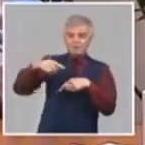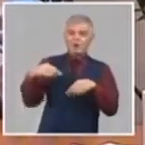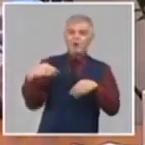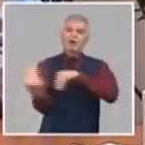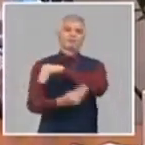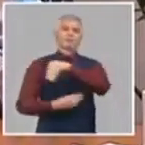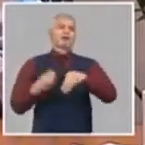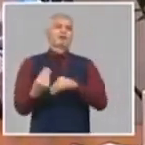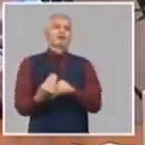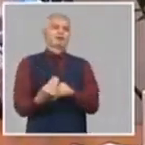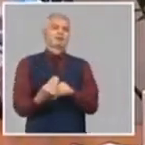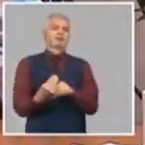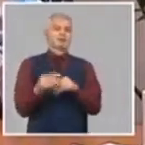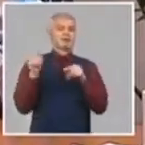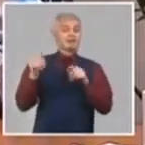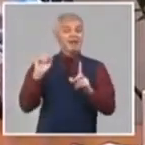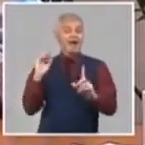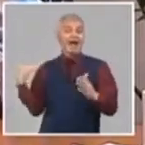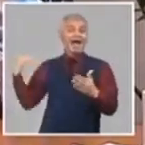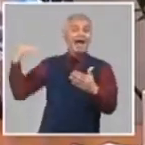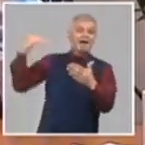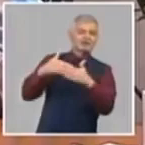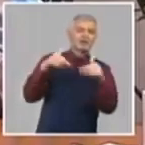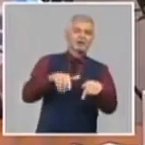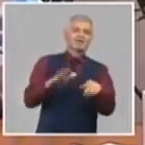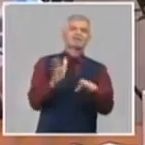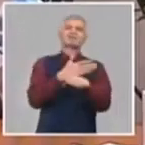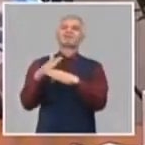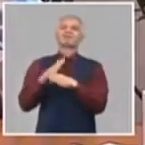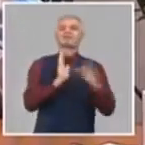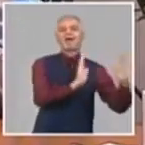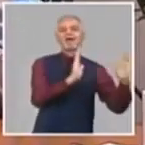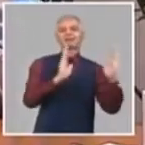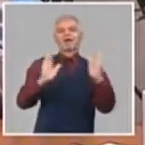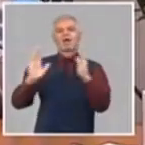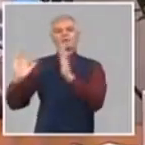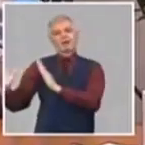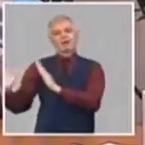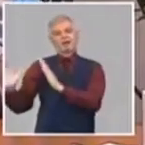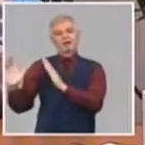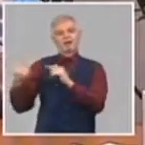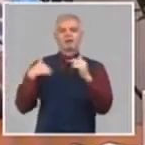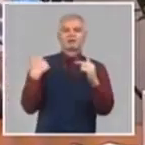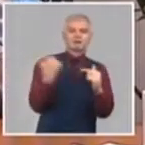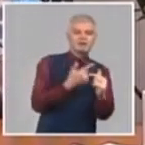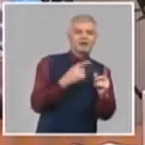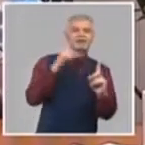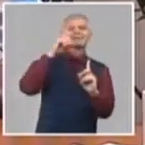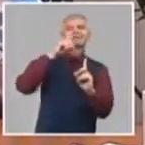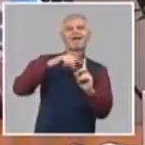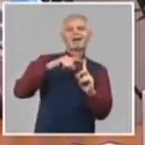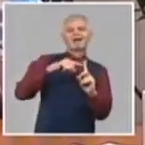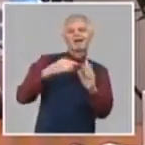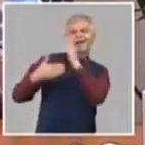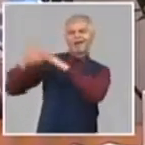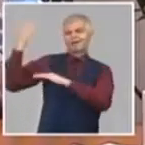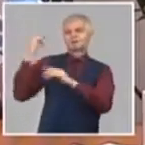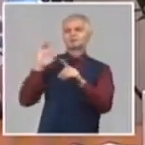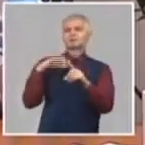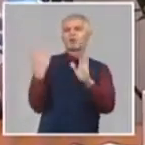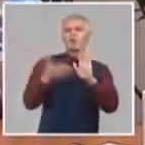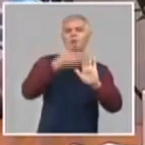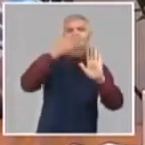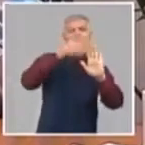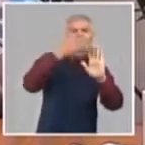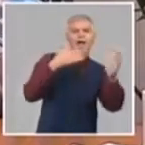Misión que ha tenido diferentes etapas. Cuando llegó la tarea para el NOSO, nosotros construimos las empresas agropecuarias, después